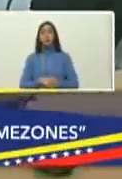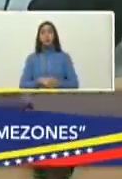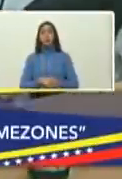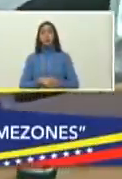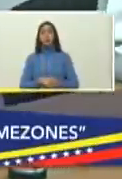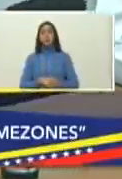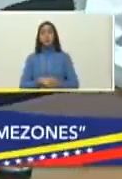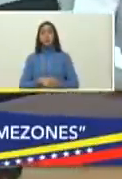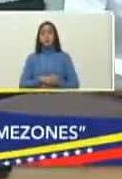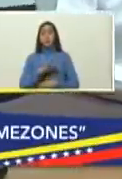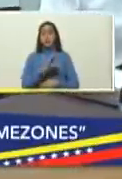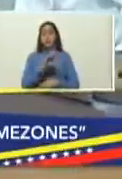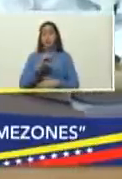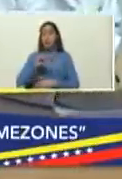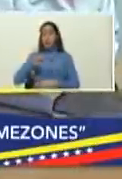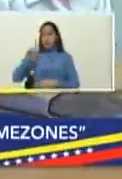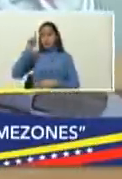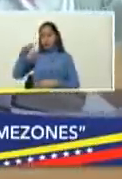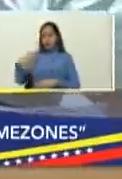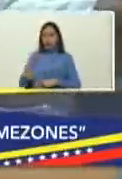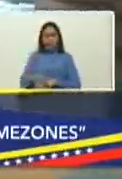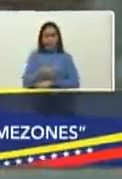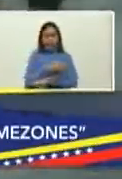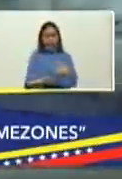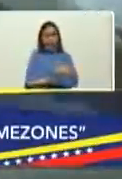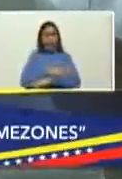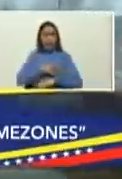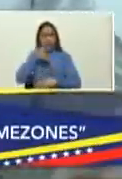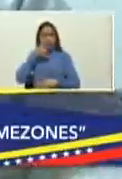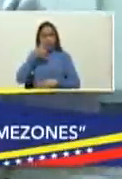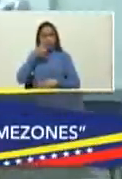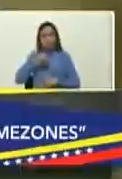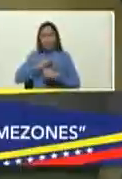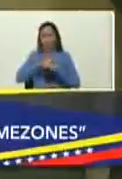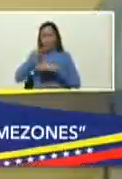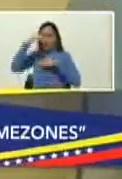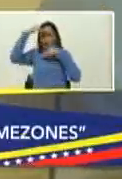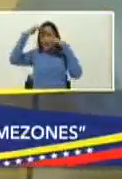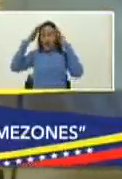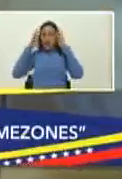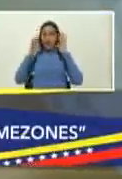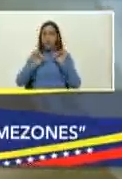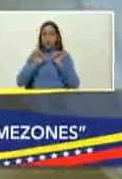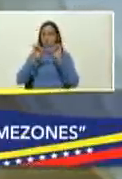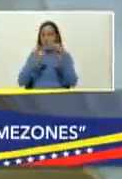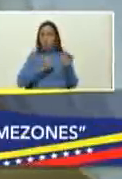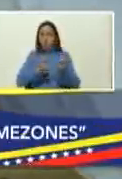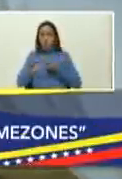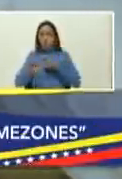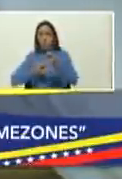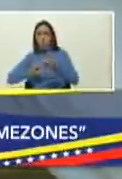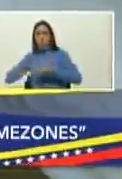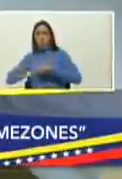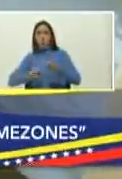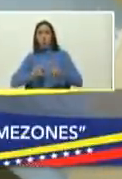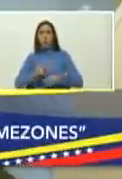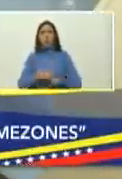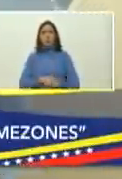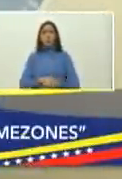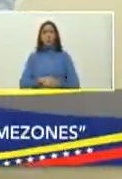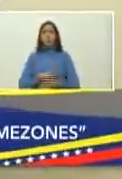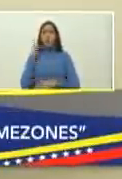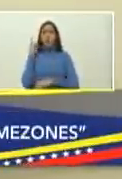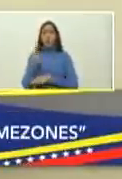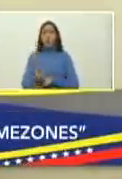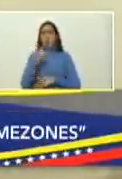este CDI en un momento fue sentinela a medida que nosotros hemos ido avanzando y controlando la pandemia como usted lo